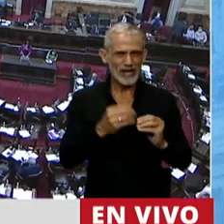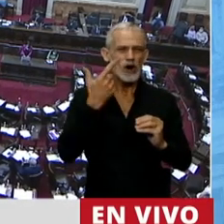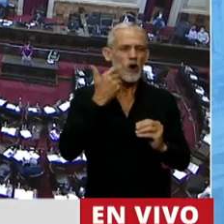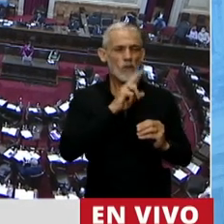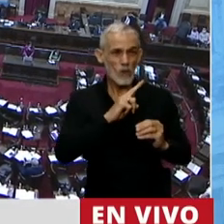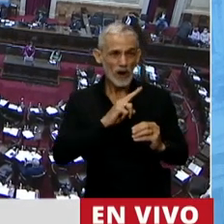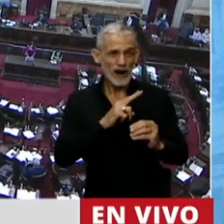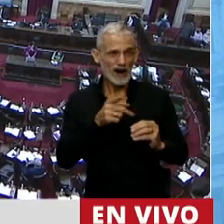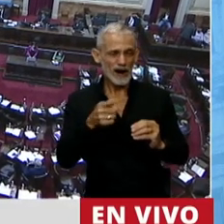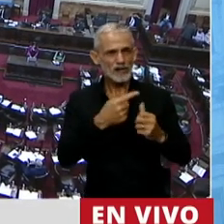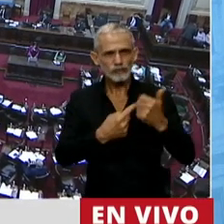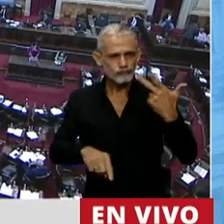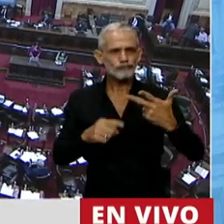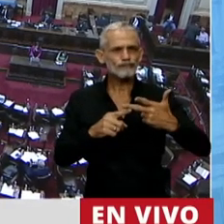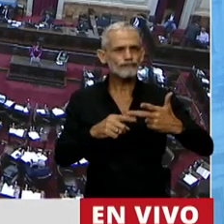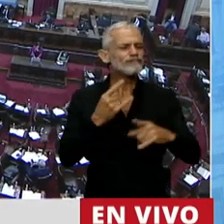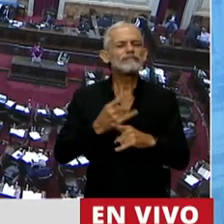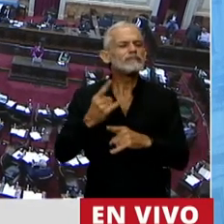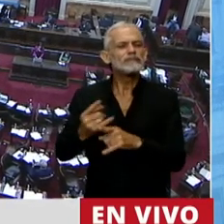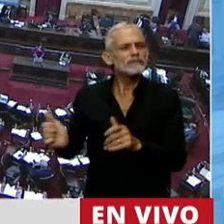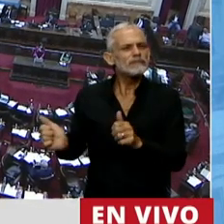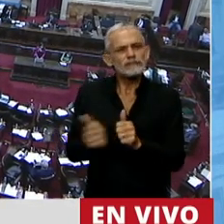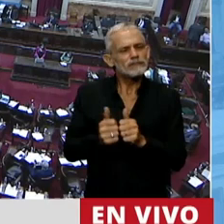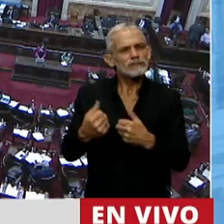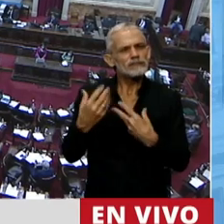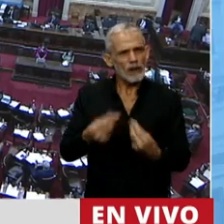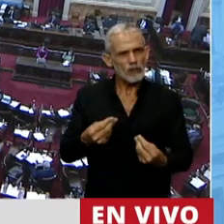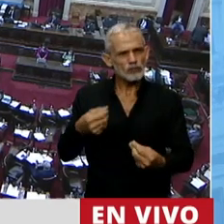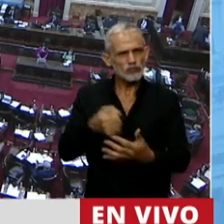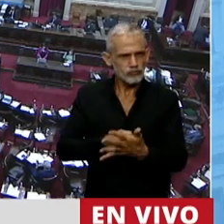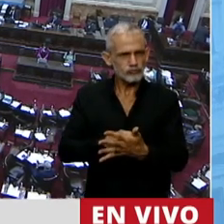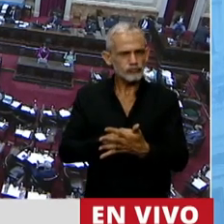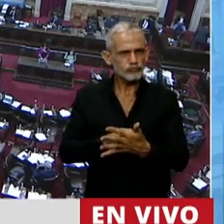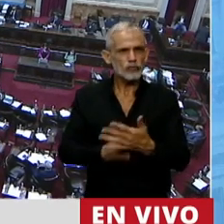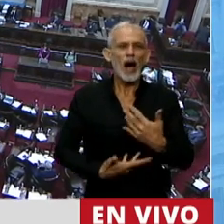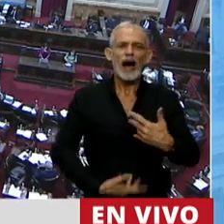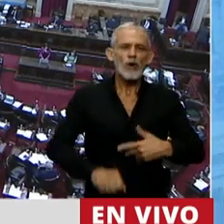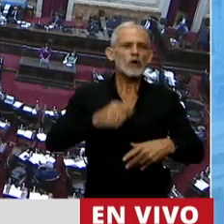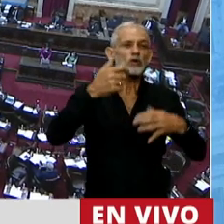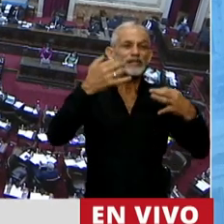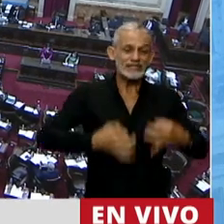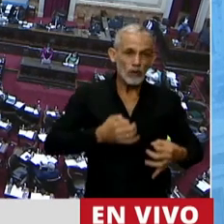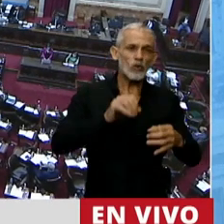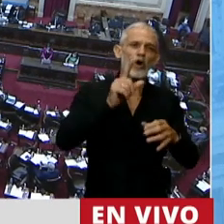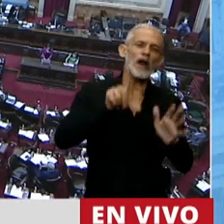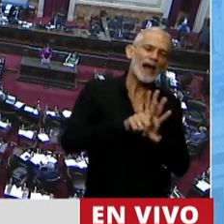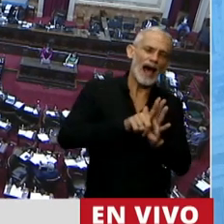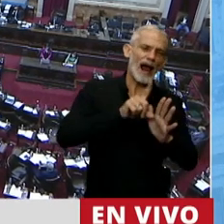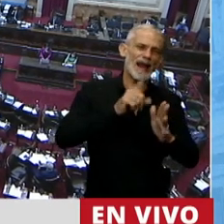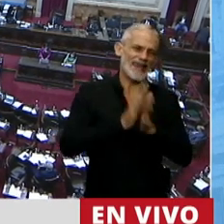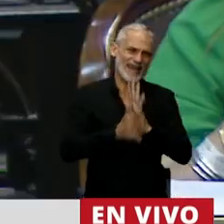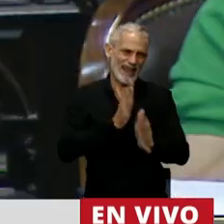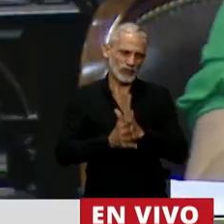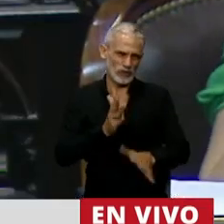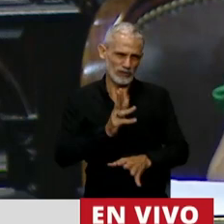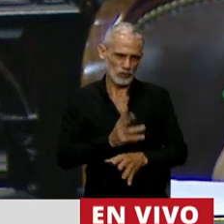compañeres que estuvieron siempre, digo aborto seguro, legal y gratuito.